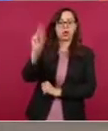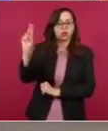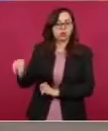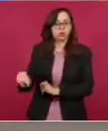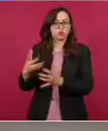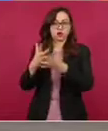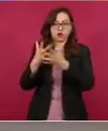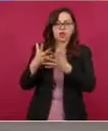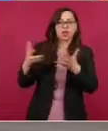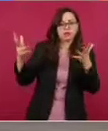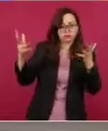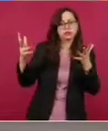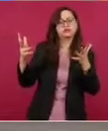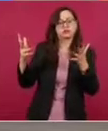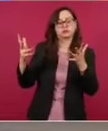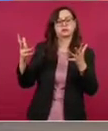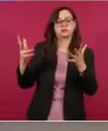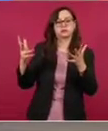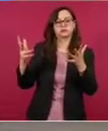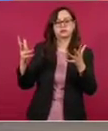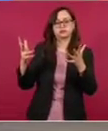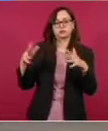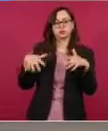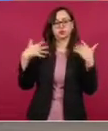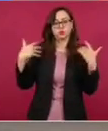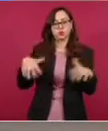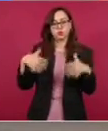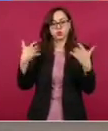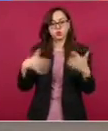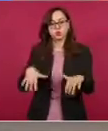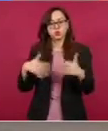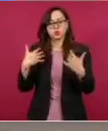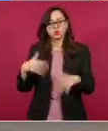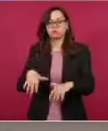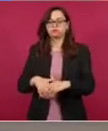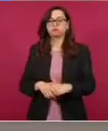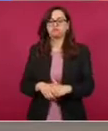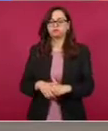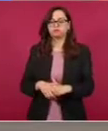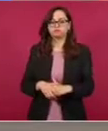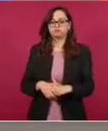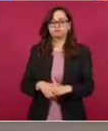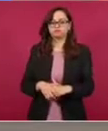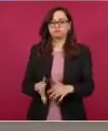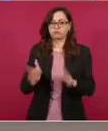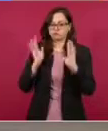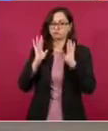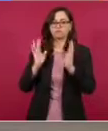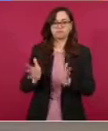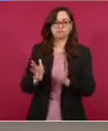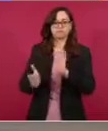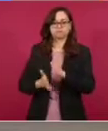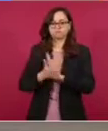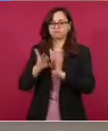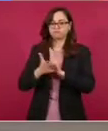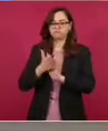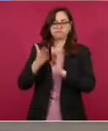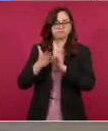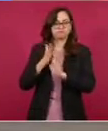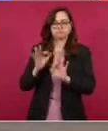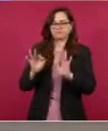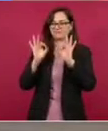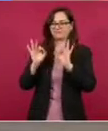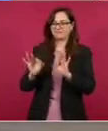de primer orden. Ya se inició la construcción, todo esto lo está haciendo